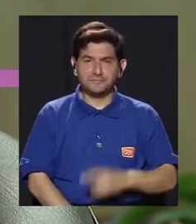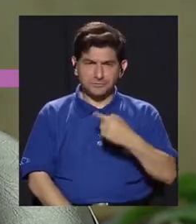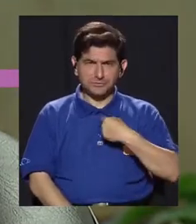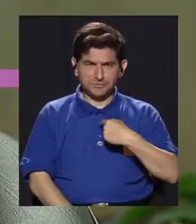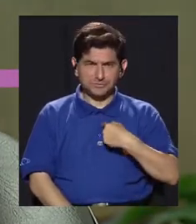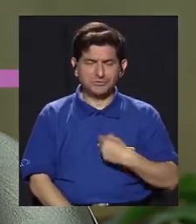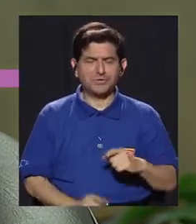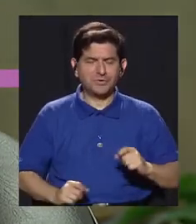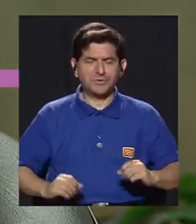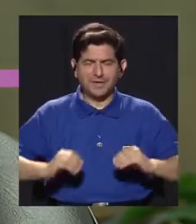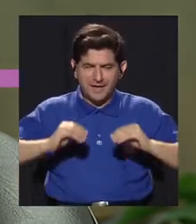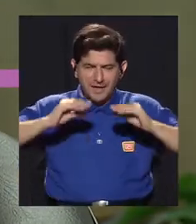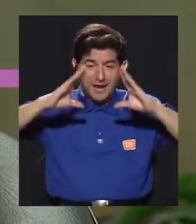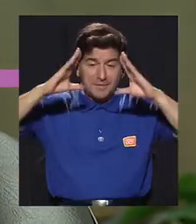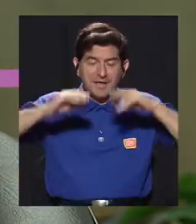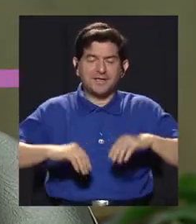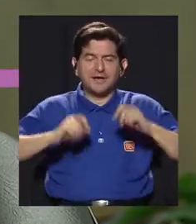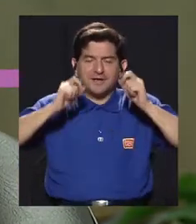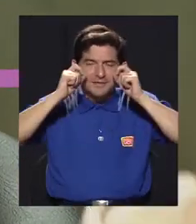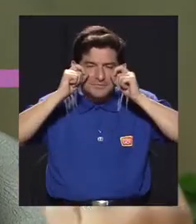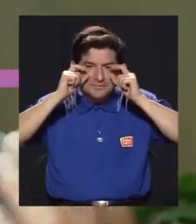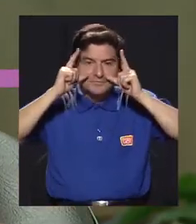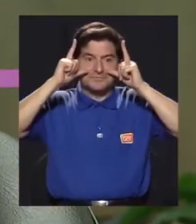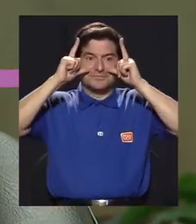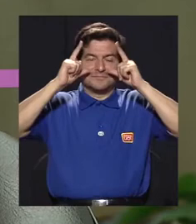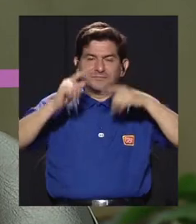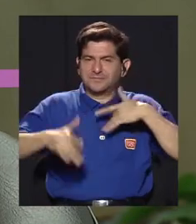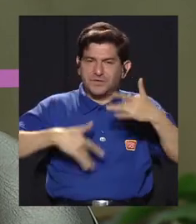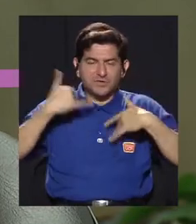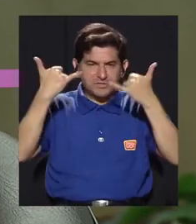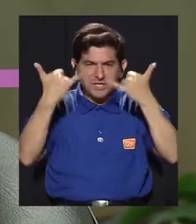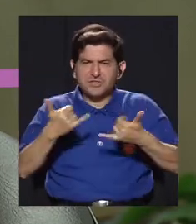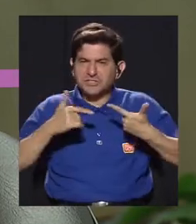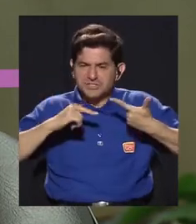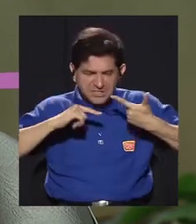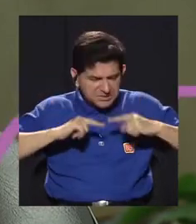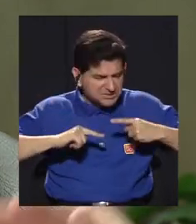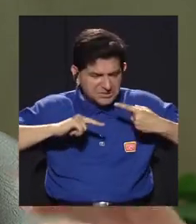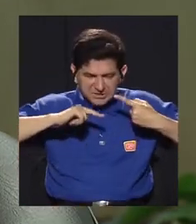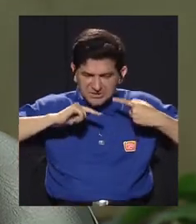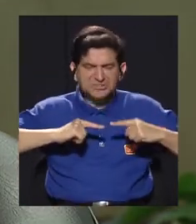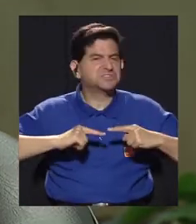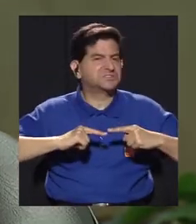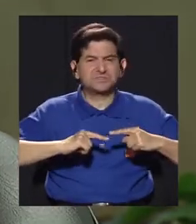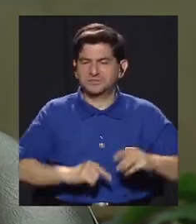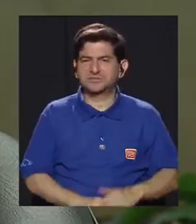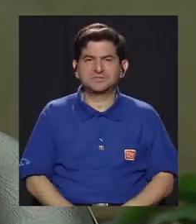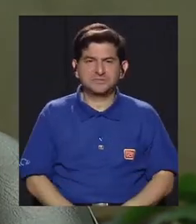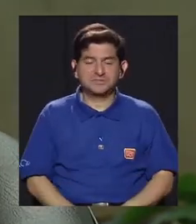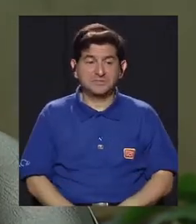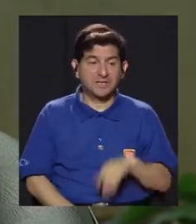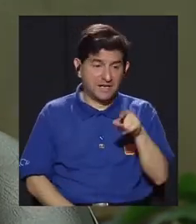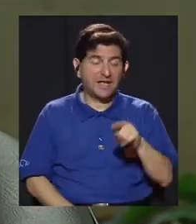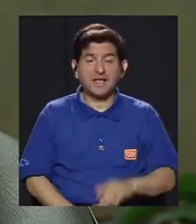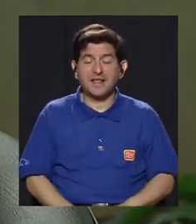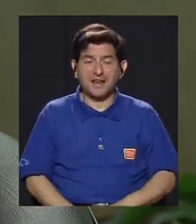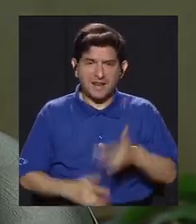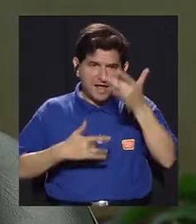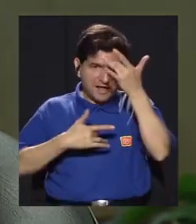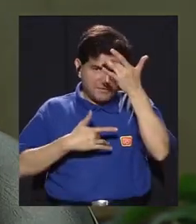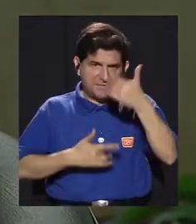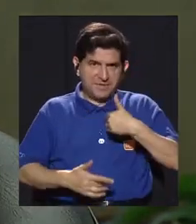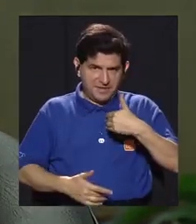Yo cuando me levanto en la mañana no siento ya ningún dolor, esa, la artritis reumatoidea,